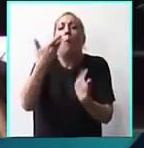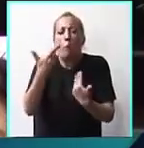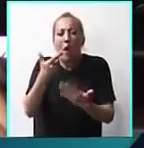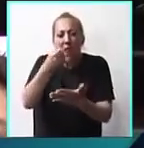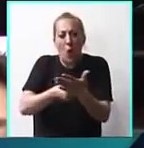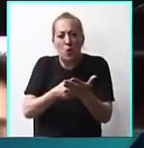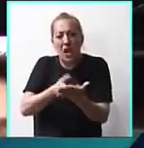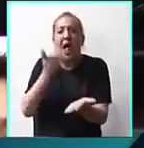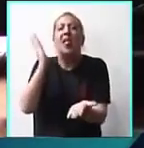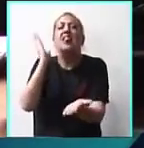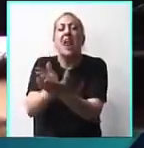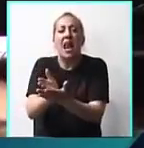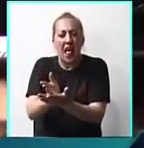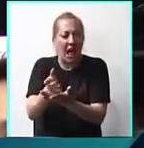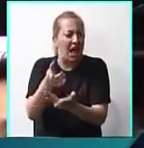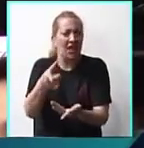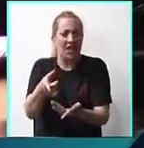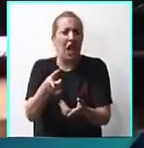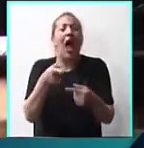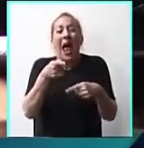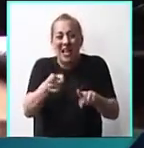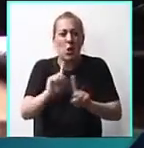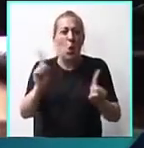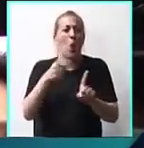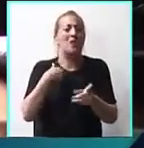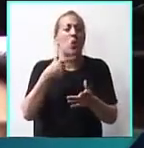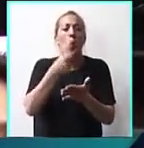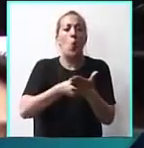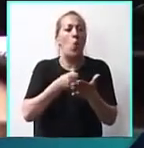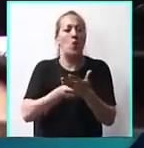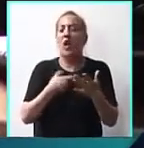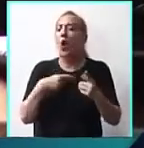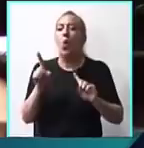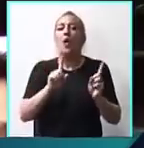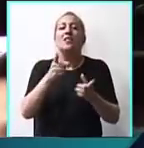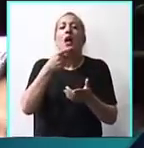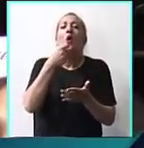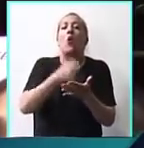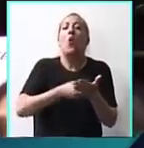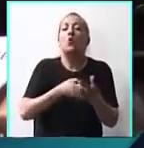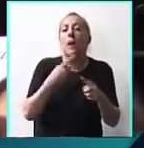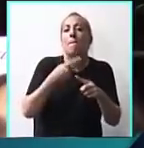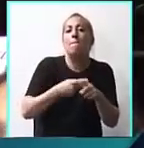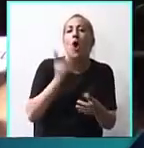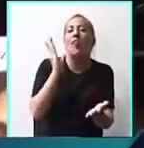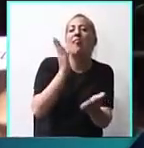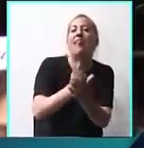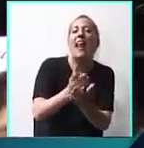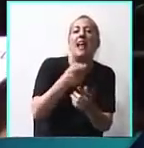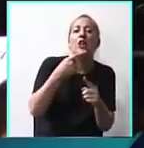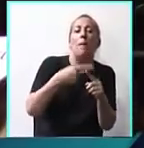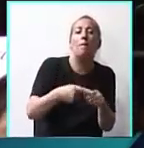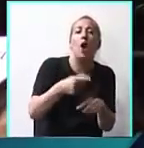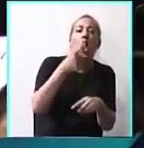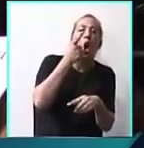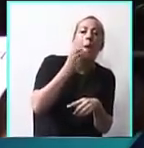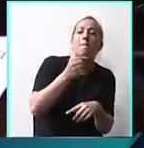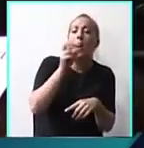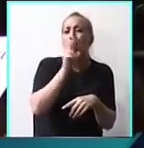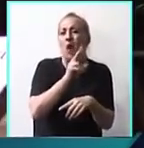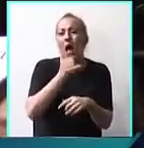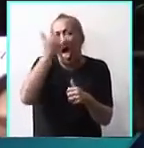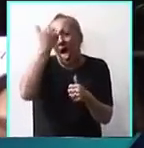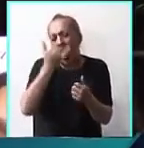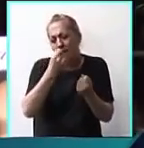con perspectiva de género. Esa no es nuestra lucha. Nuestra lucha no es por delitos con perspectiva de género. Tenemos decenas de